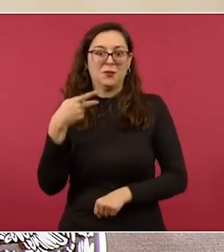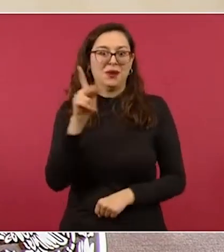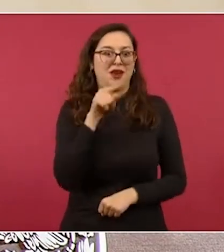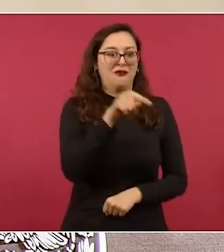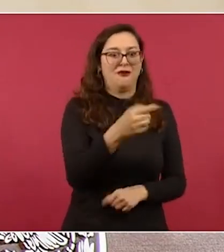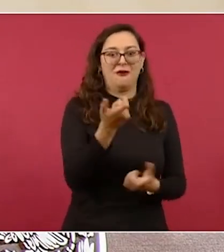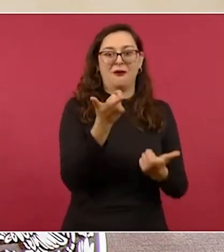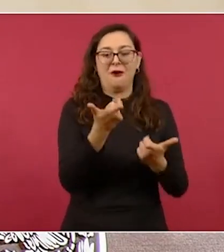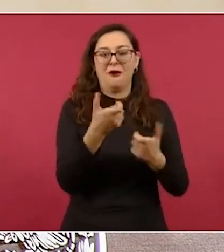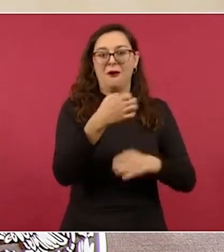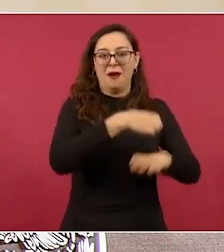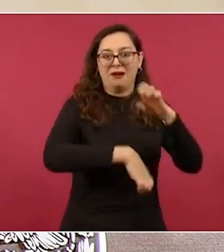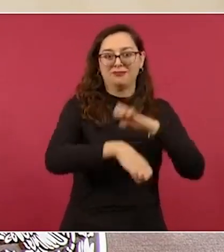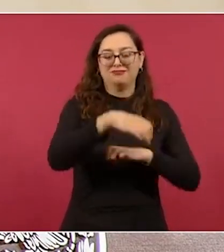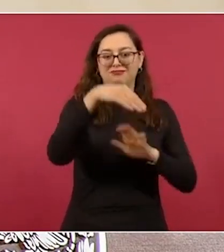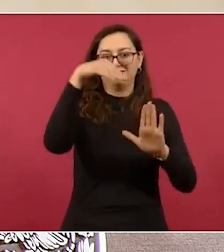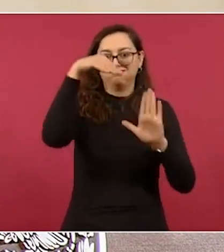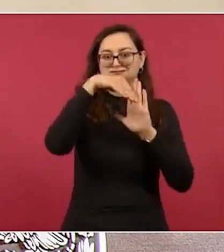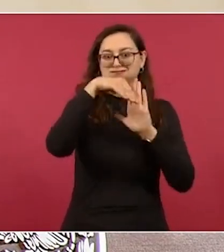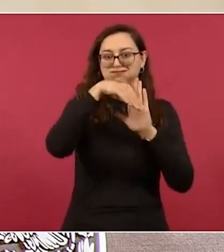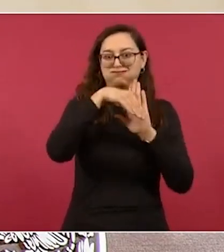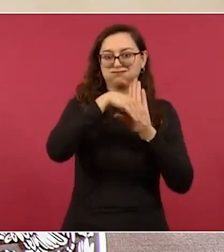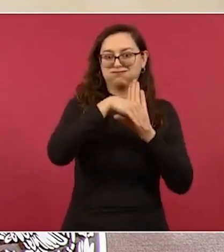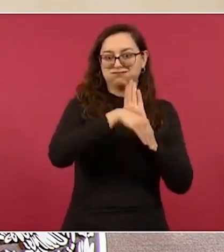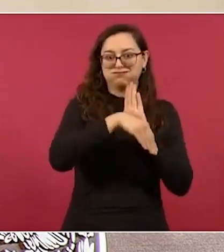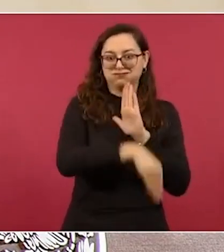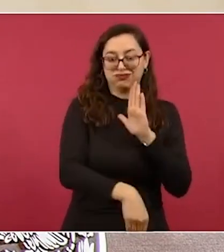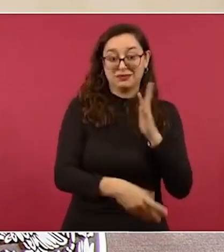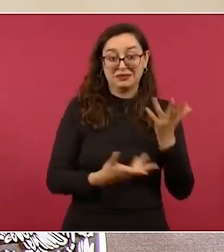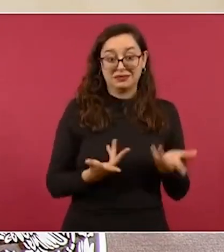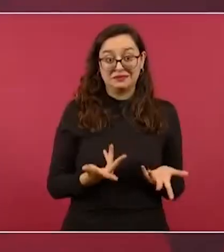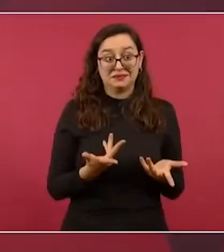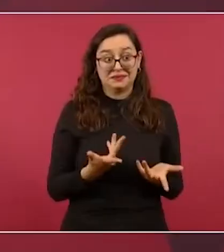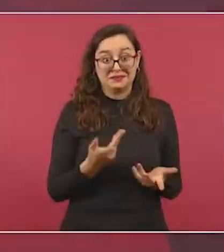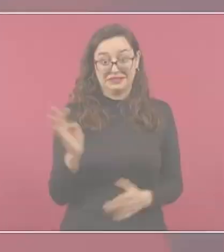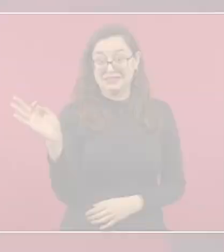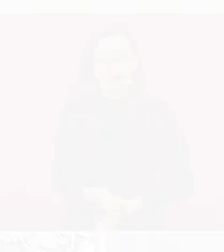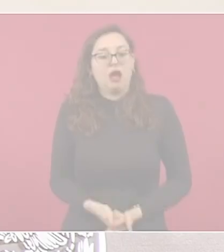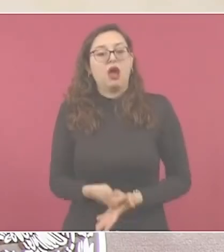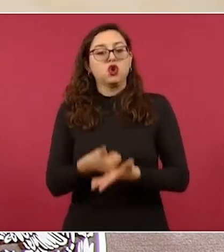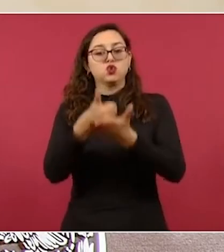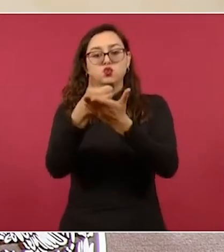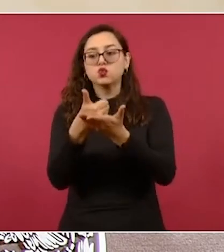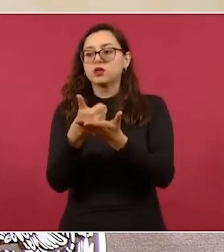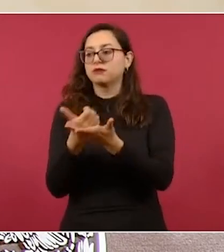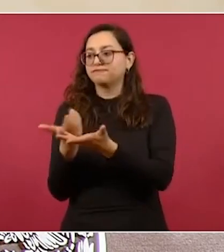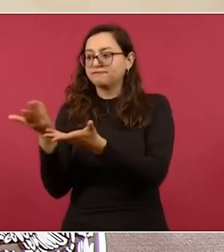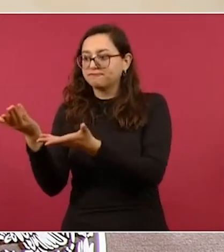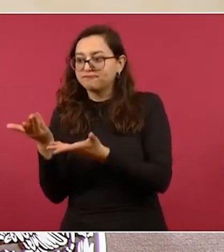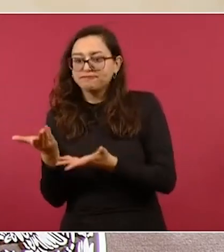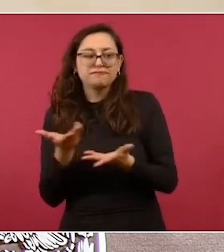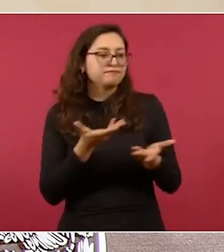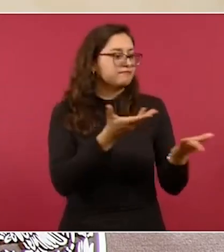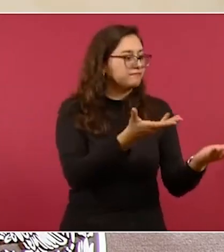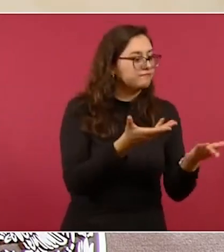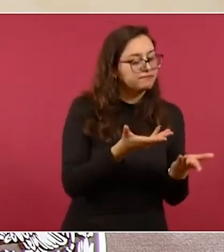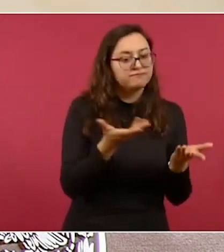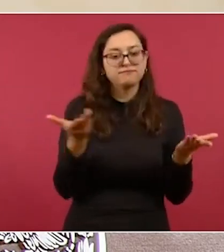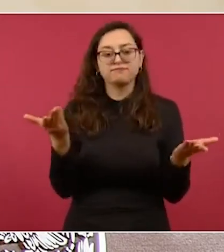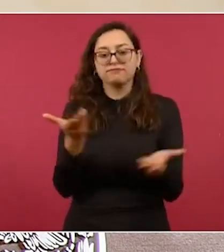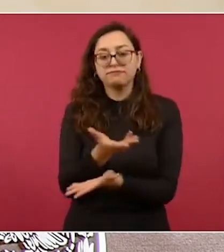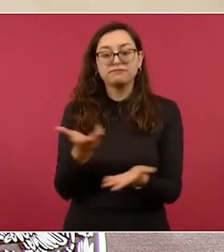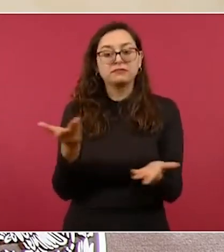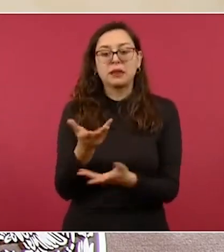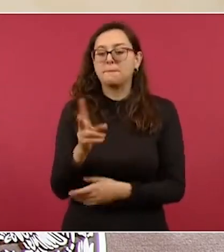en cierta situación de riesgo a Teléfonos de México. Tanto el sindicato como la empresa